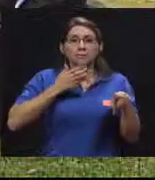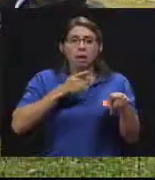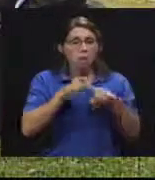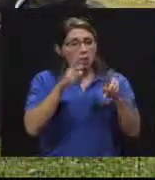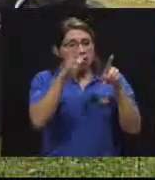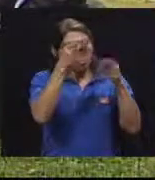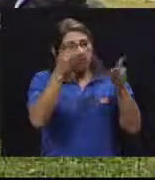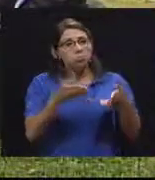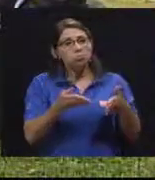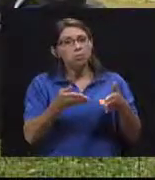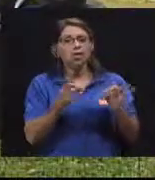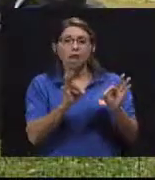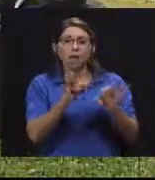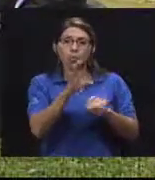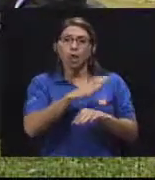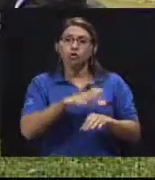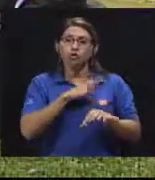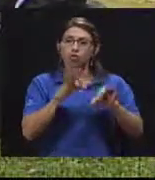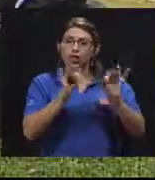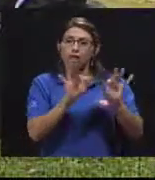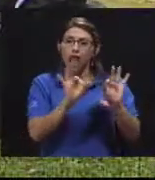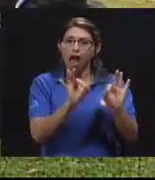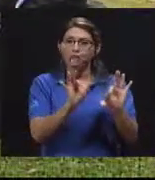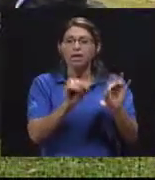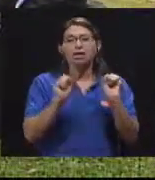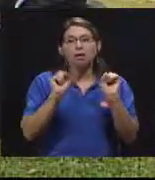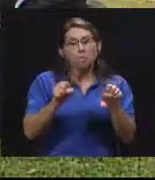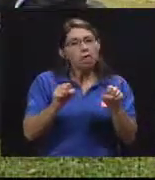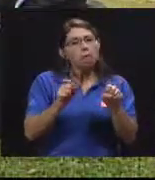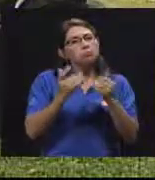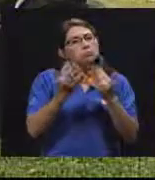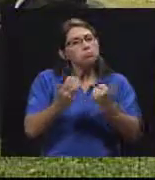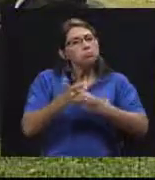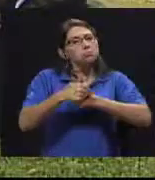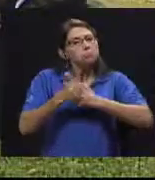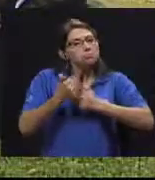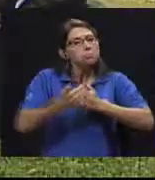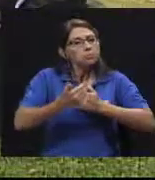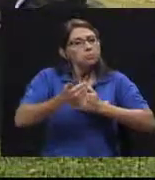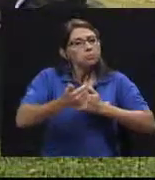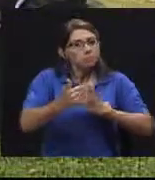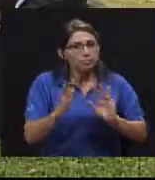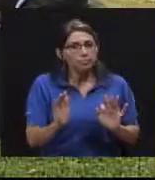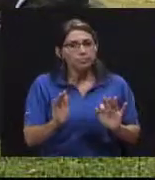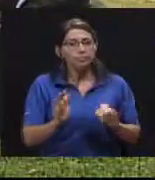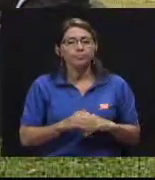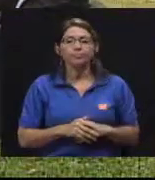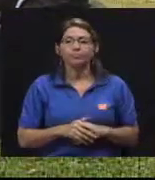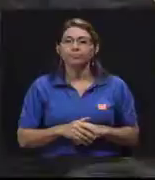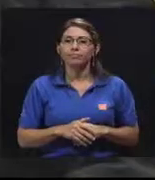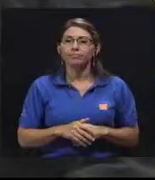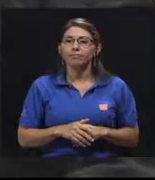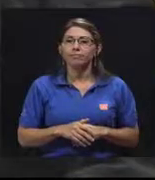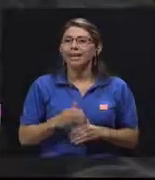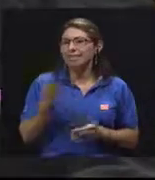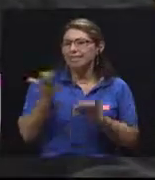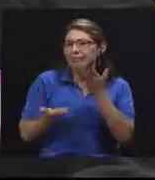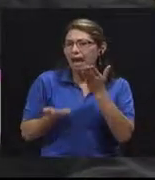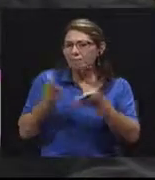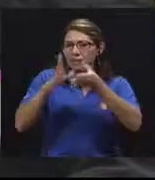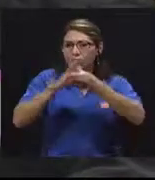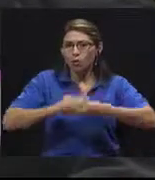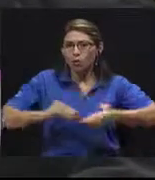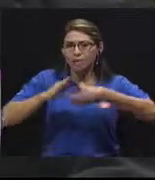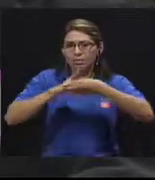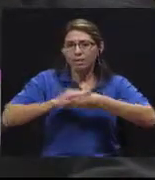está en buena vista en la teoría, en una condición estable que puede dar cierto tiempo, cierta prudencia a esperar el recurso. Tal